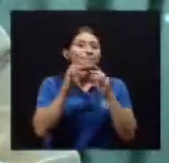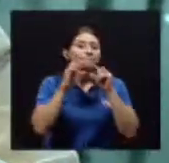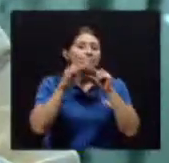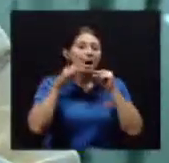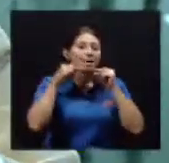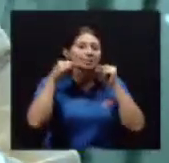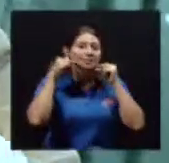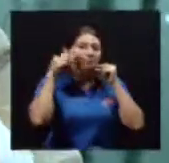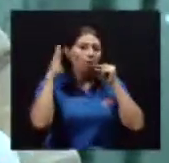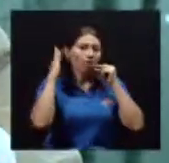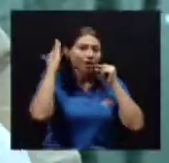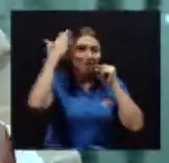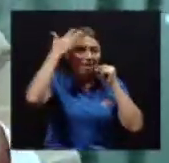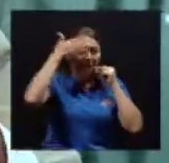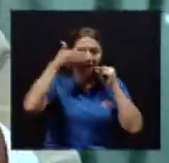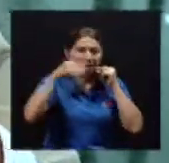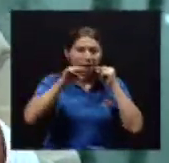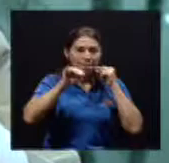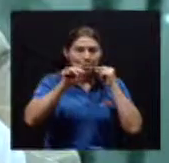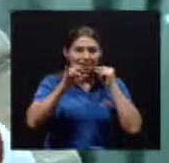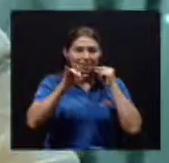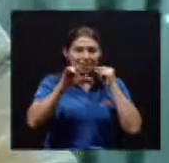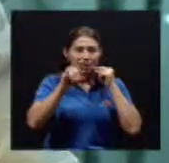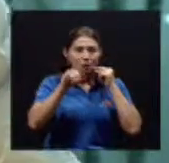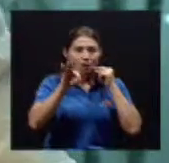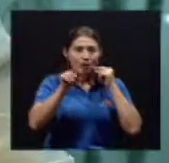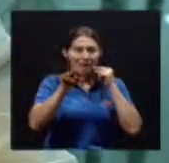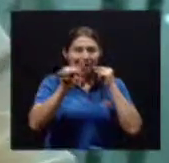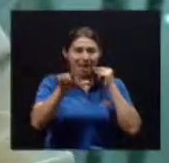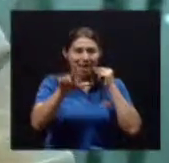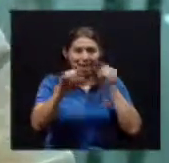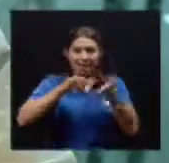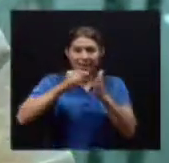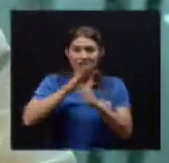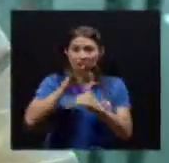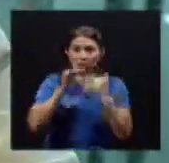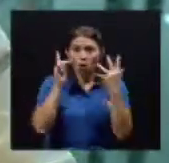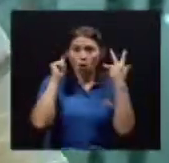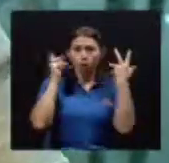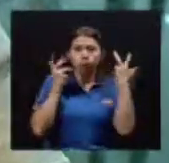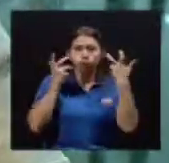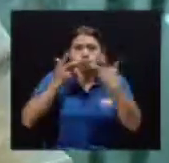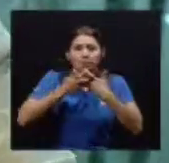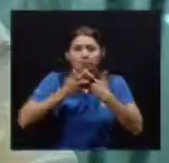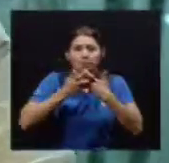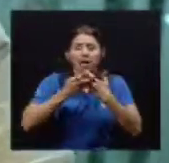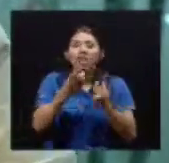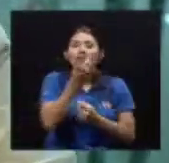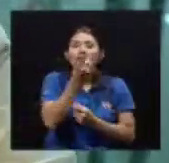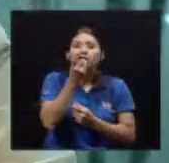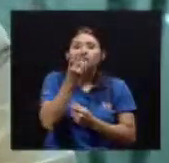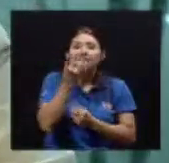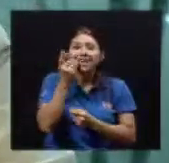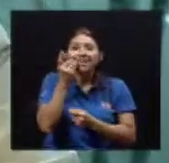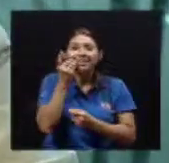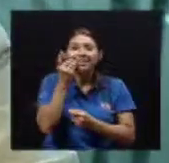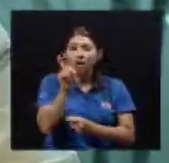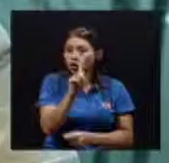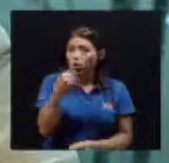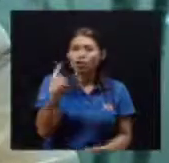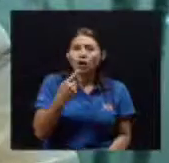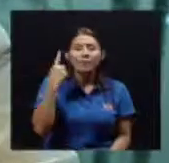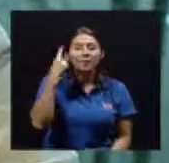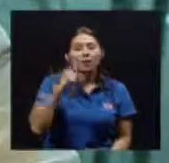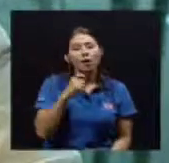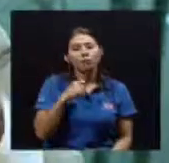estabilidad De la De la mandíbula Con respecto al cráneo Si usted va perdiendo Piezas dentales Y no las repone Tarde o